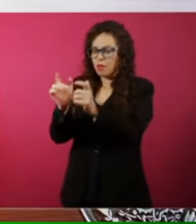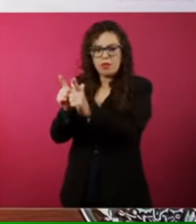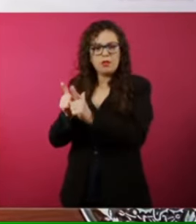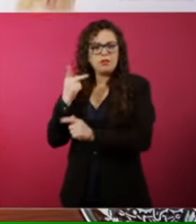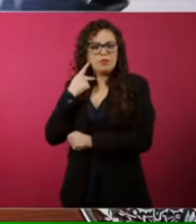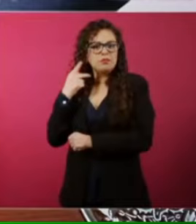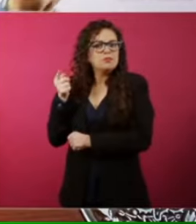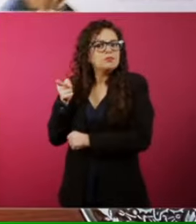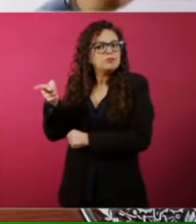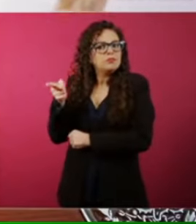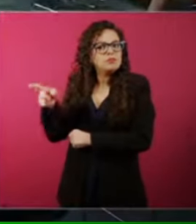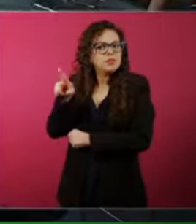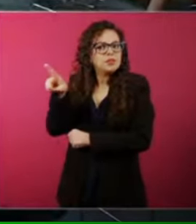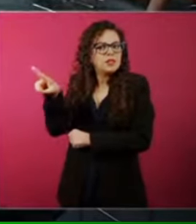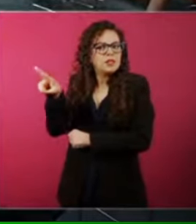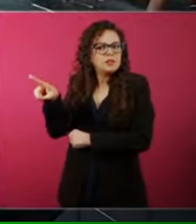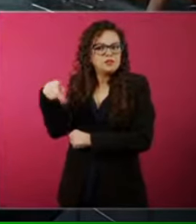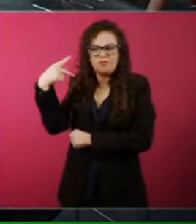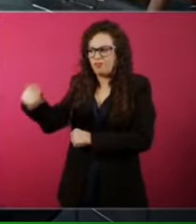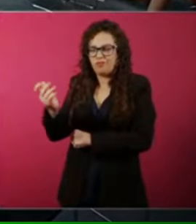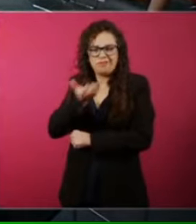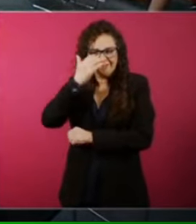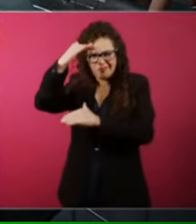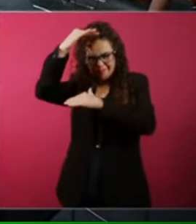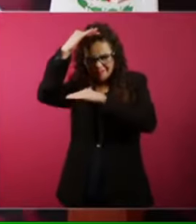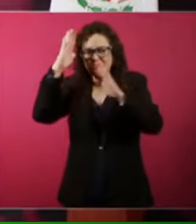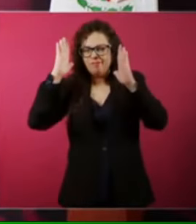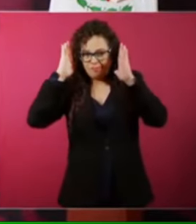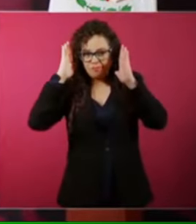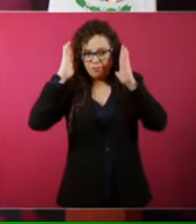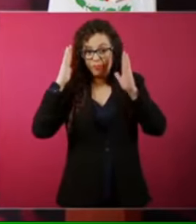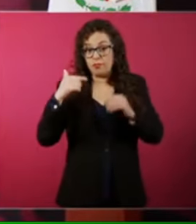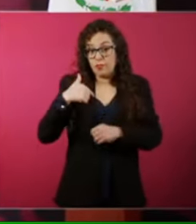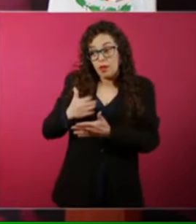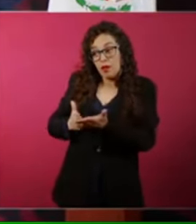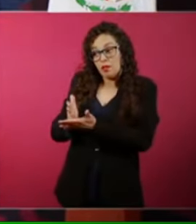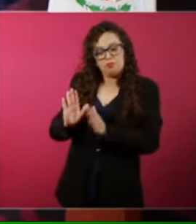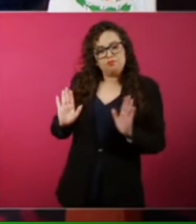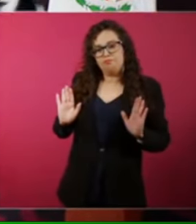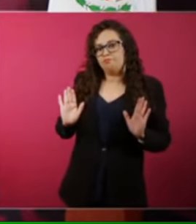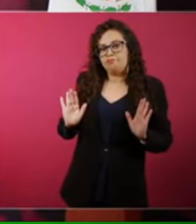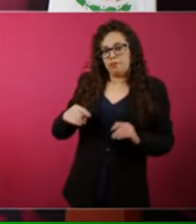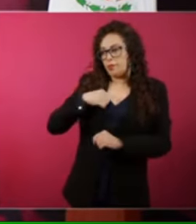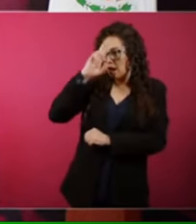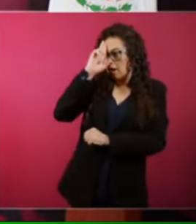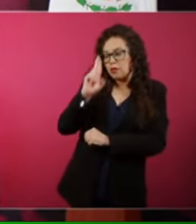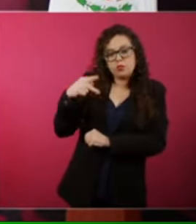que yo no me meto en eso yo respeto lo que ellos están este